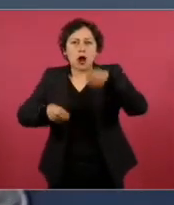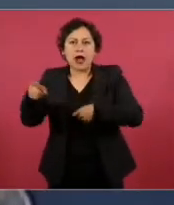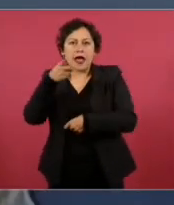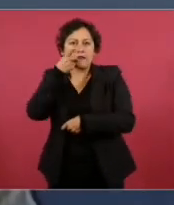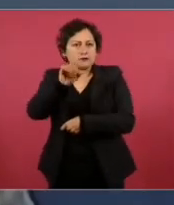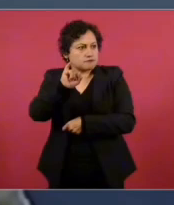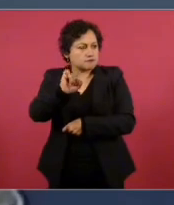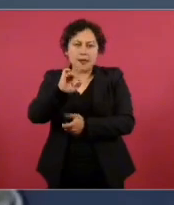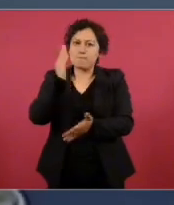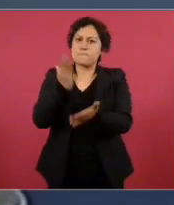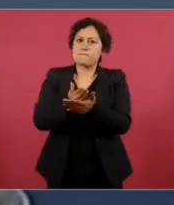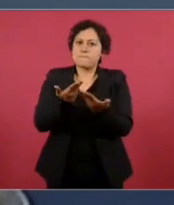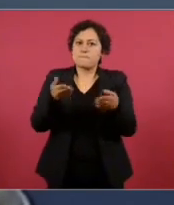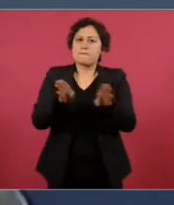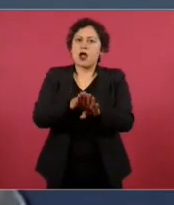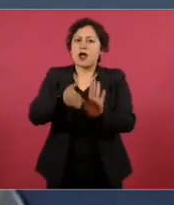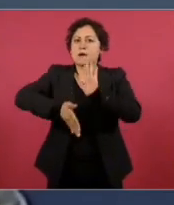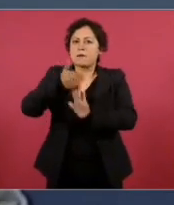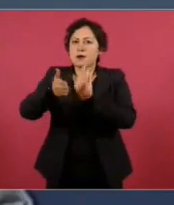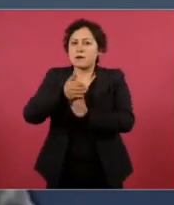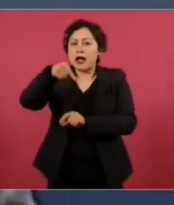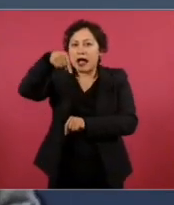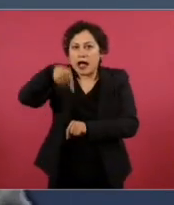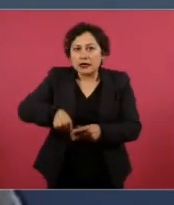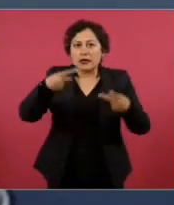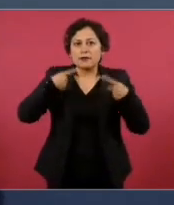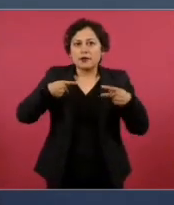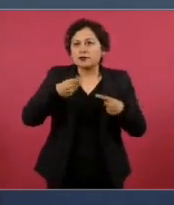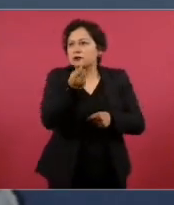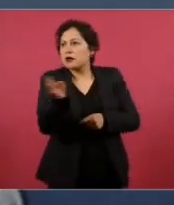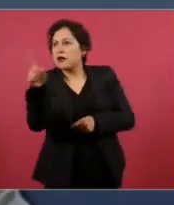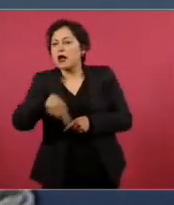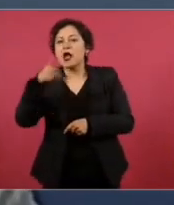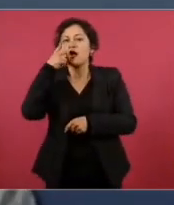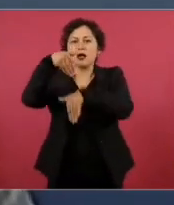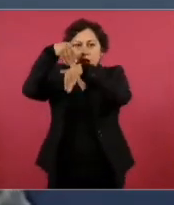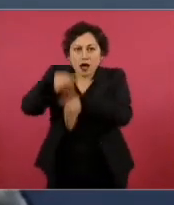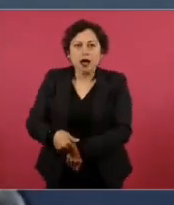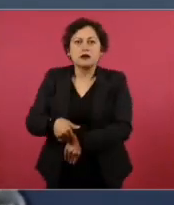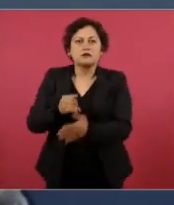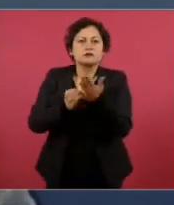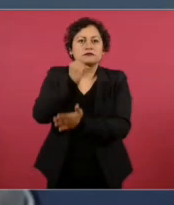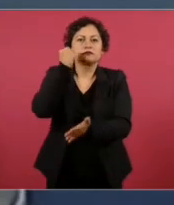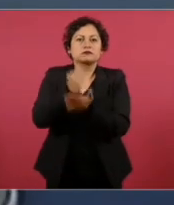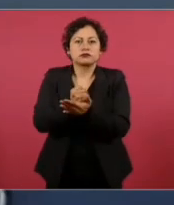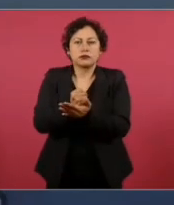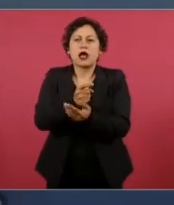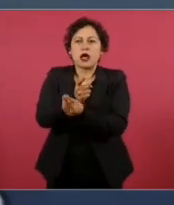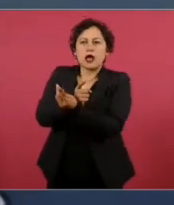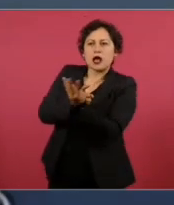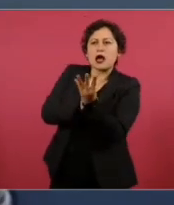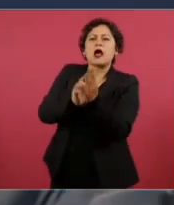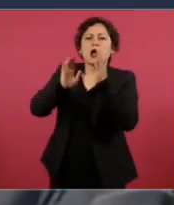escuchado todos los puntos de vista de toda la gente diciendo que sí acataron la resolución, esa es una cosa, la realidad es que el